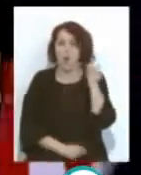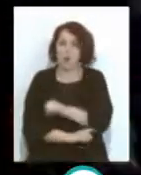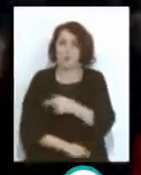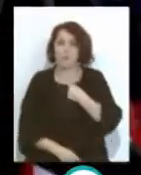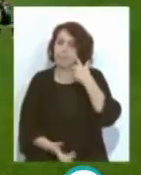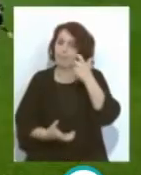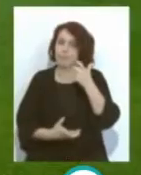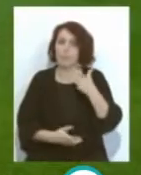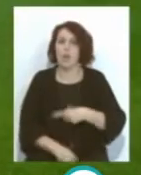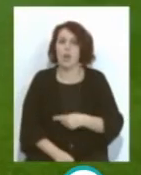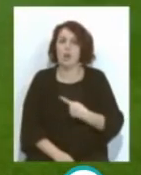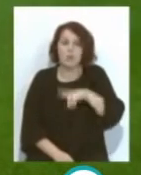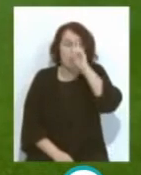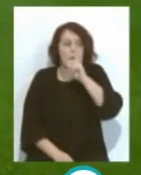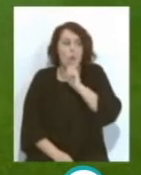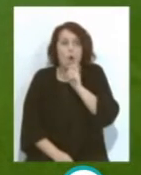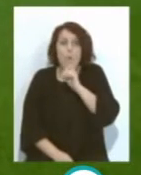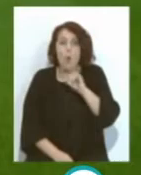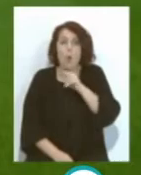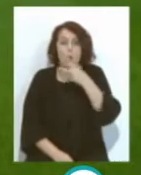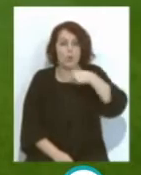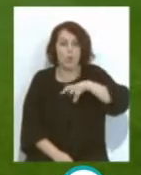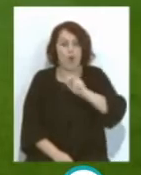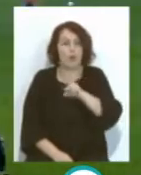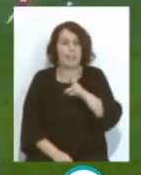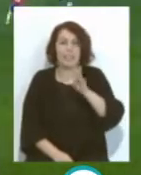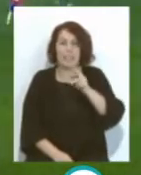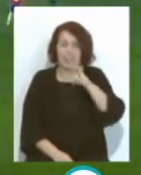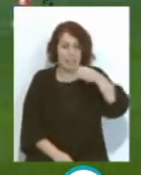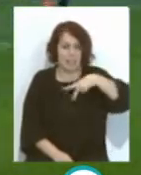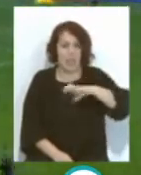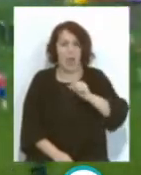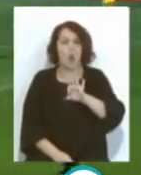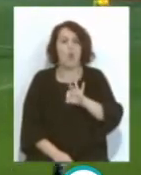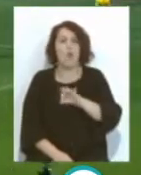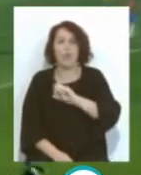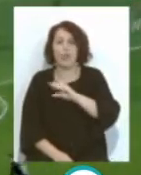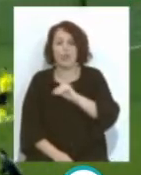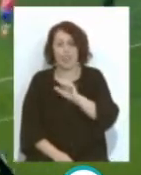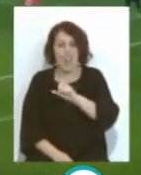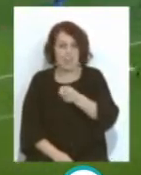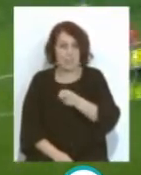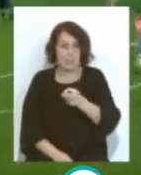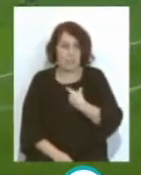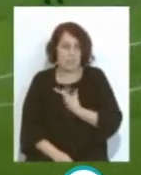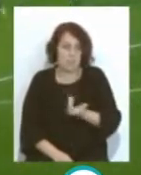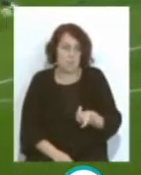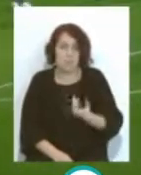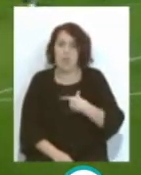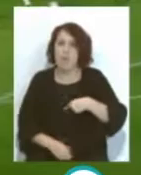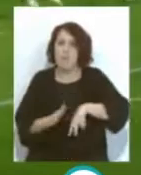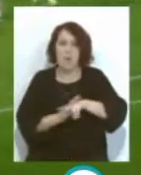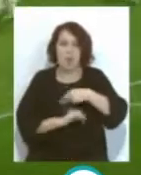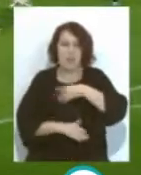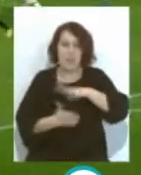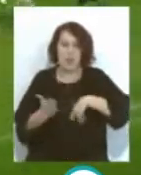se nota Yo no sé Cómo puede ser Con Junior Con Trincao Con Dex Que no sé A qué puede aspirar El fútbol Club